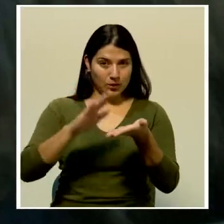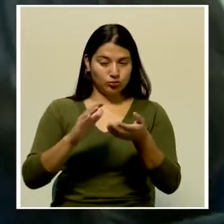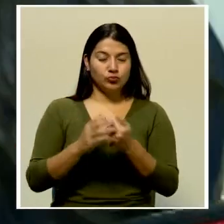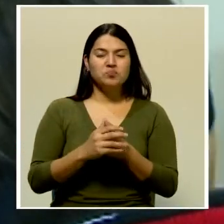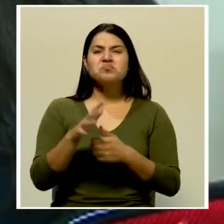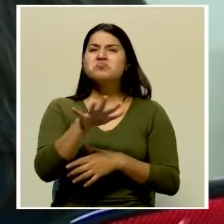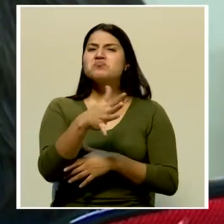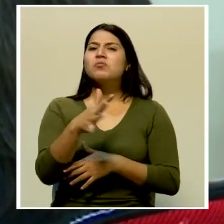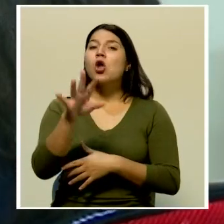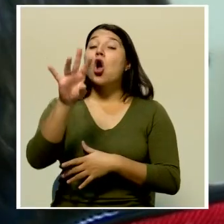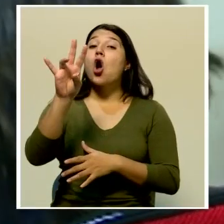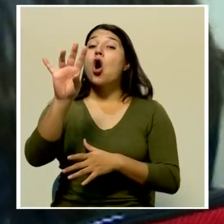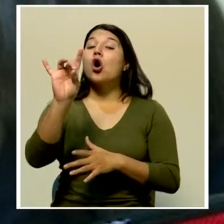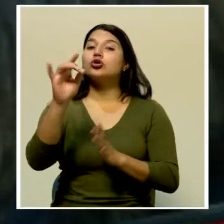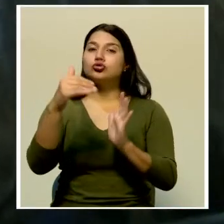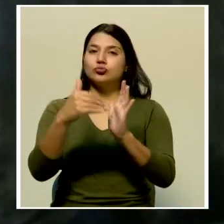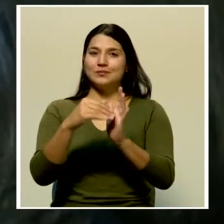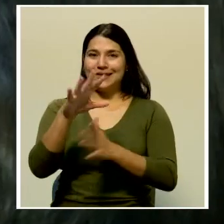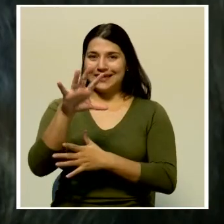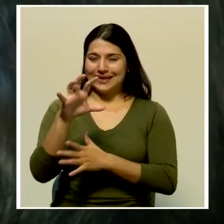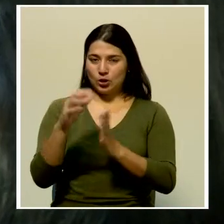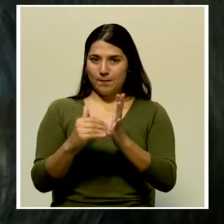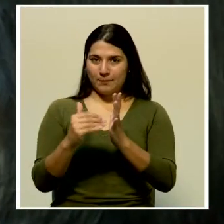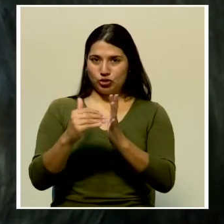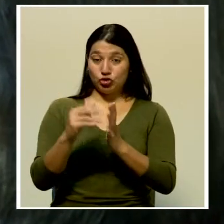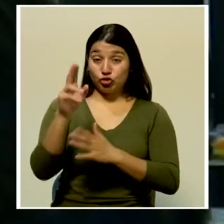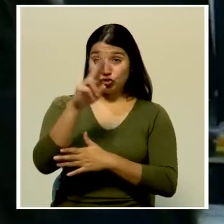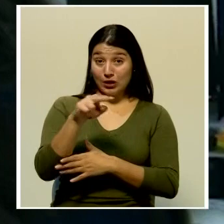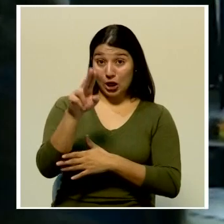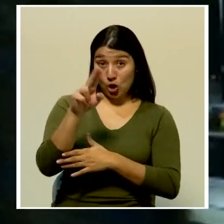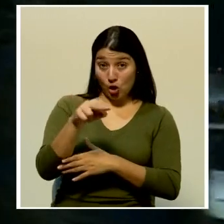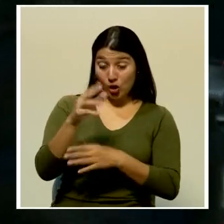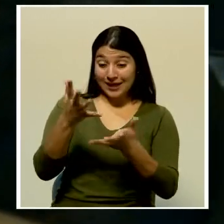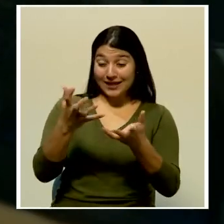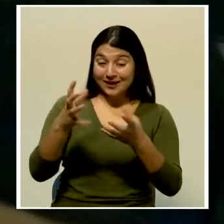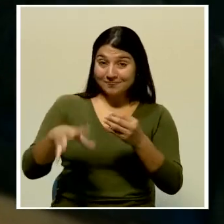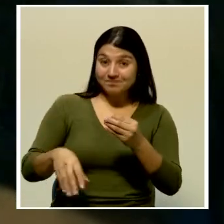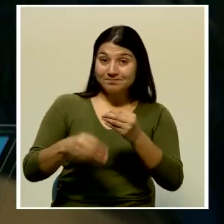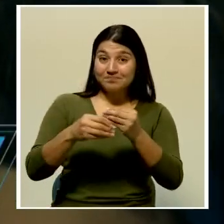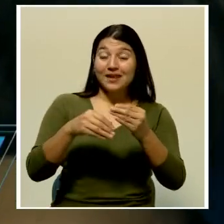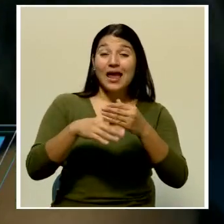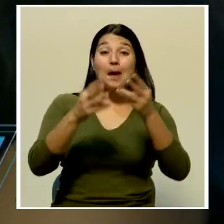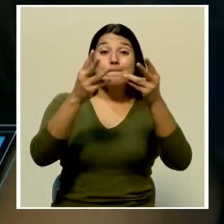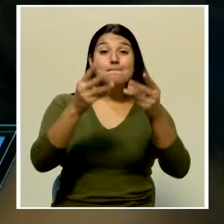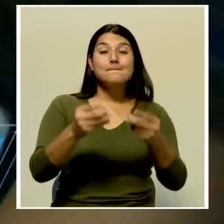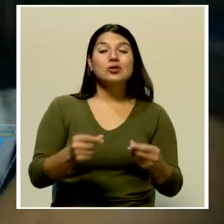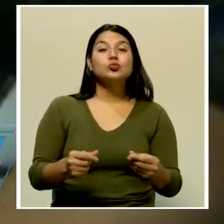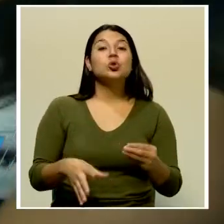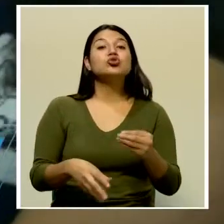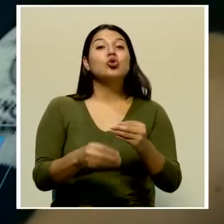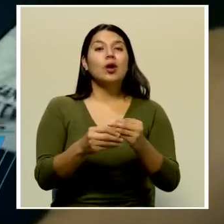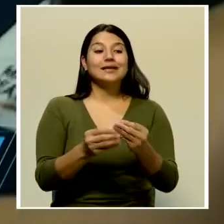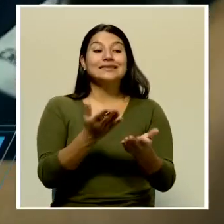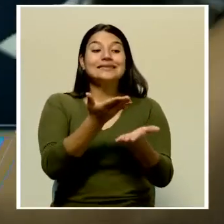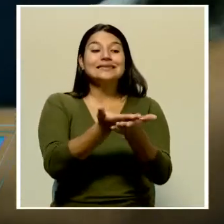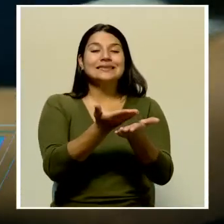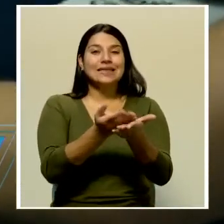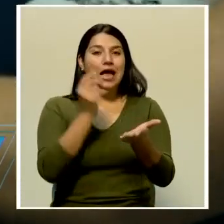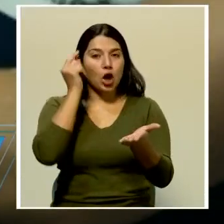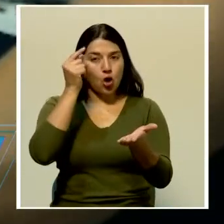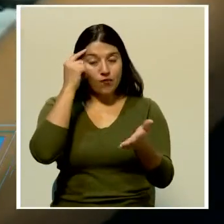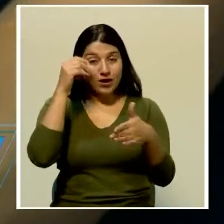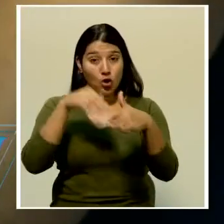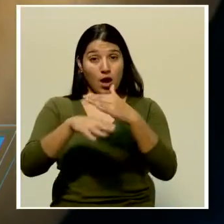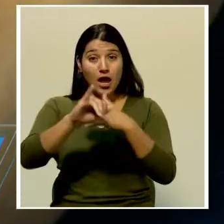Alrededor de 8.500 millones de colones serán incorporados en el presupuesto extraordinario que presentará el Poder Ejecutivo en